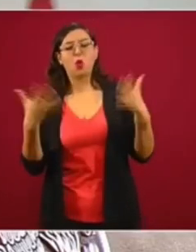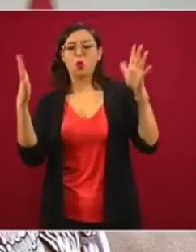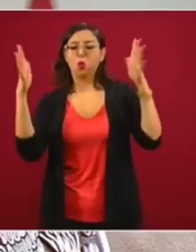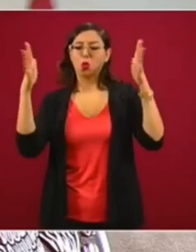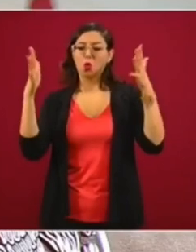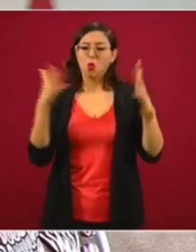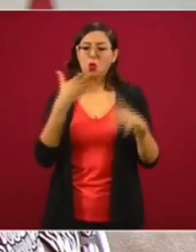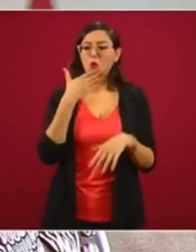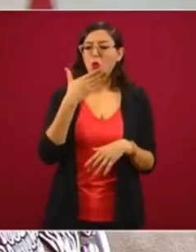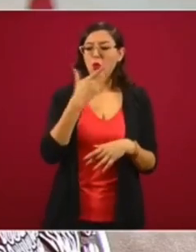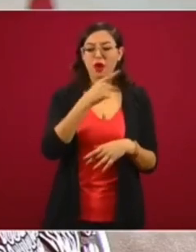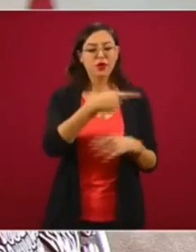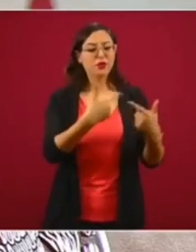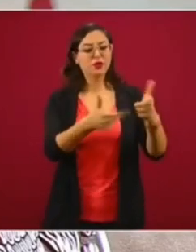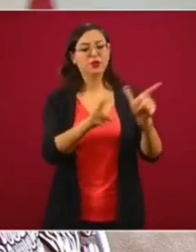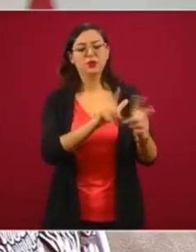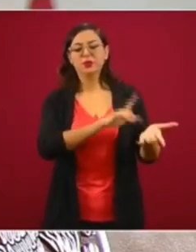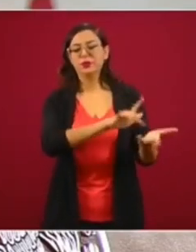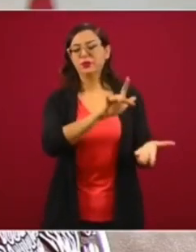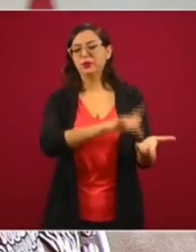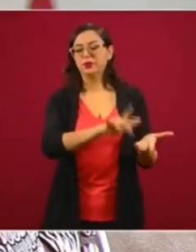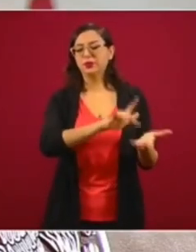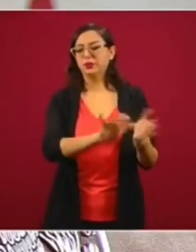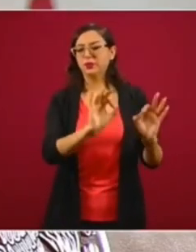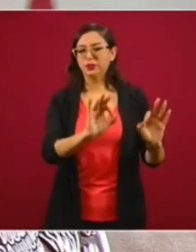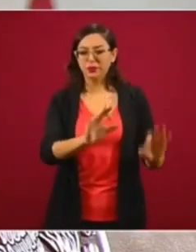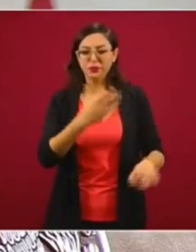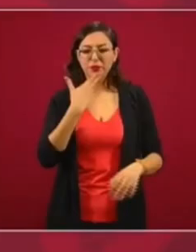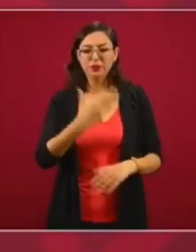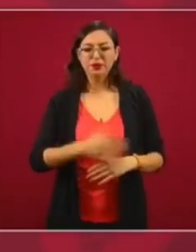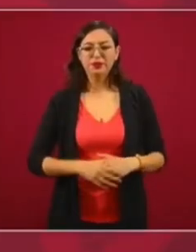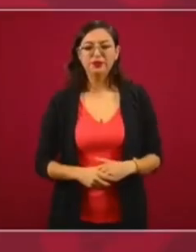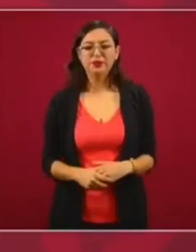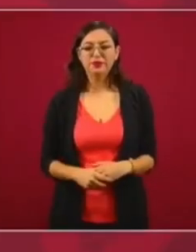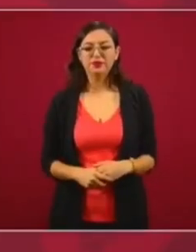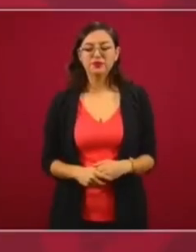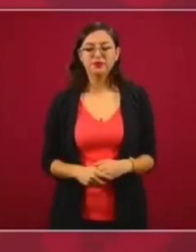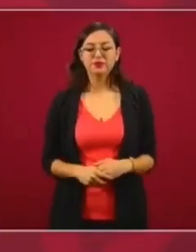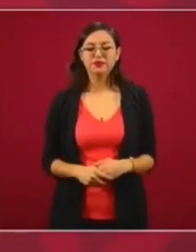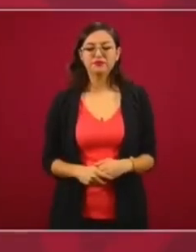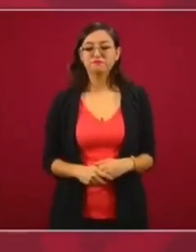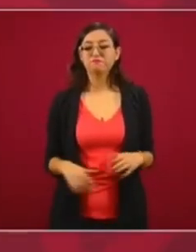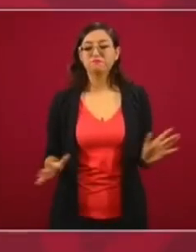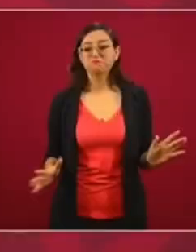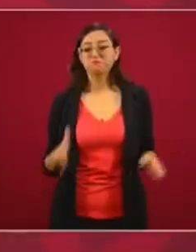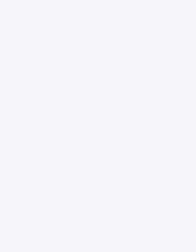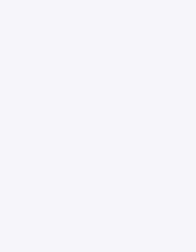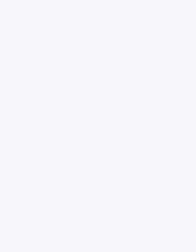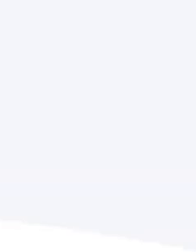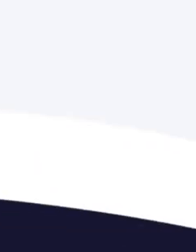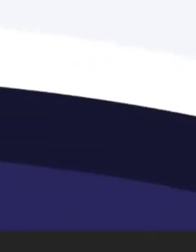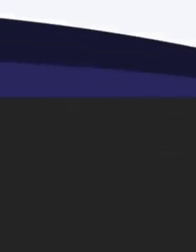apoyadores de este grupo, eso es lo que puedo comentarte.